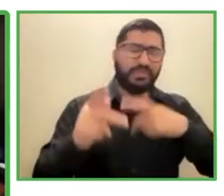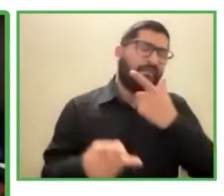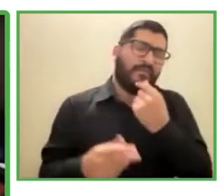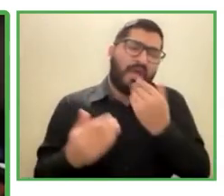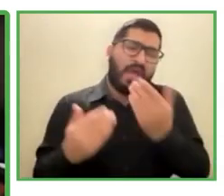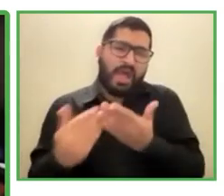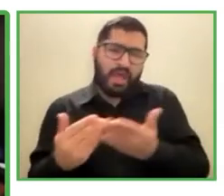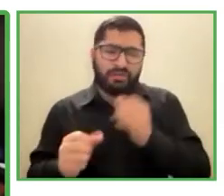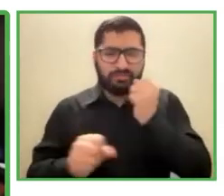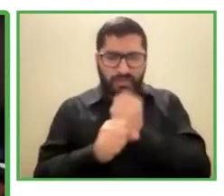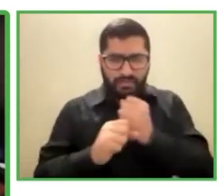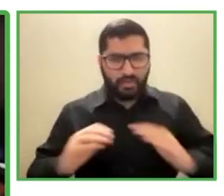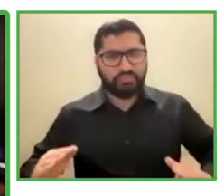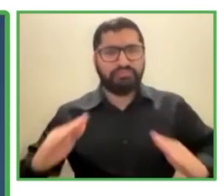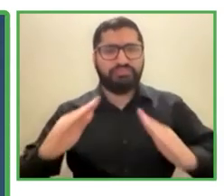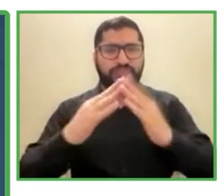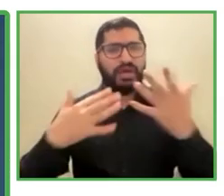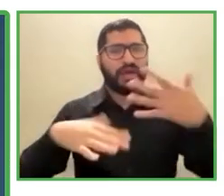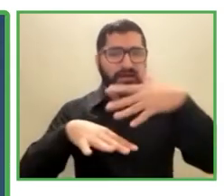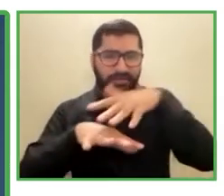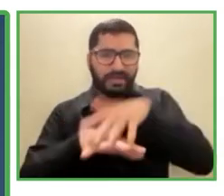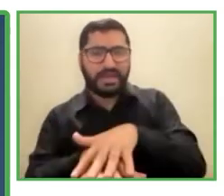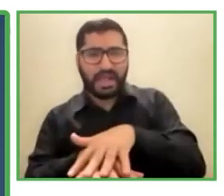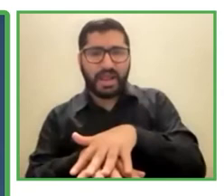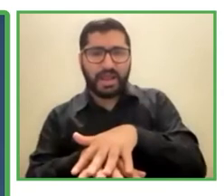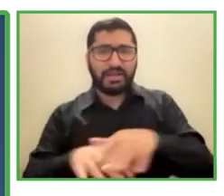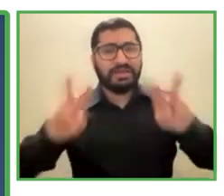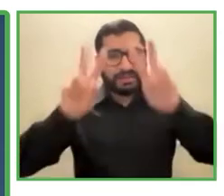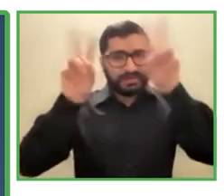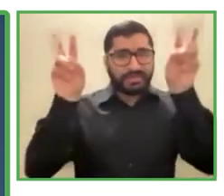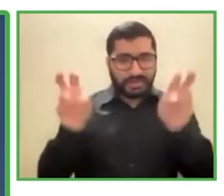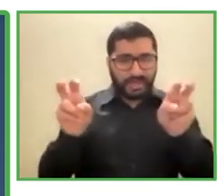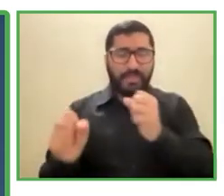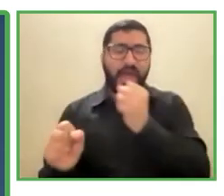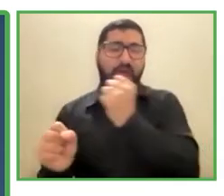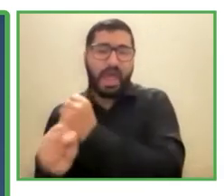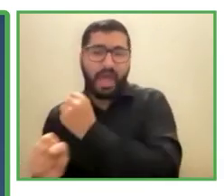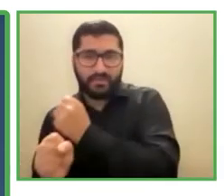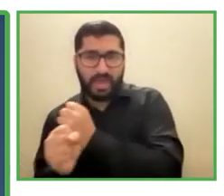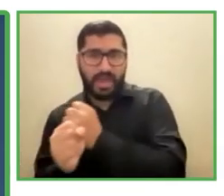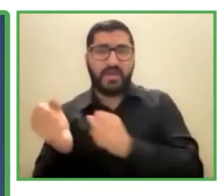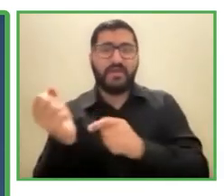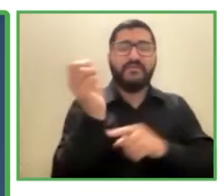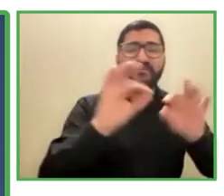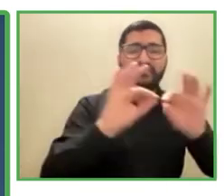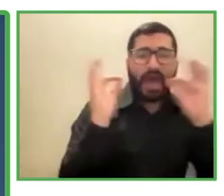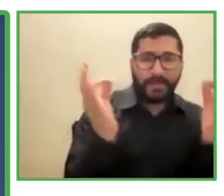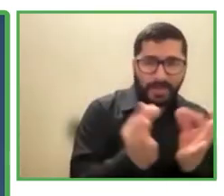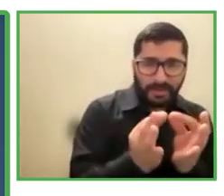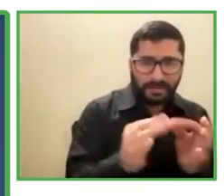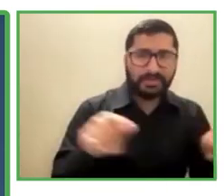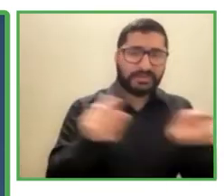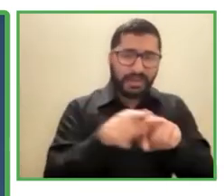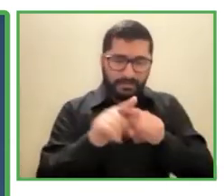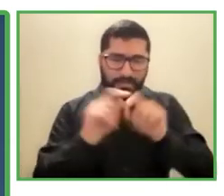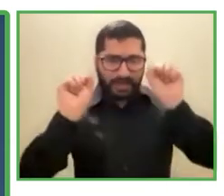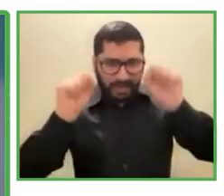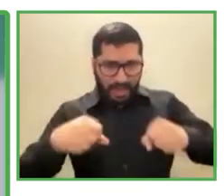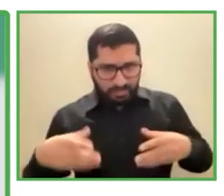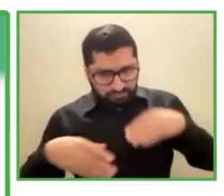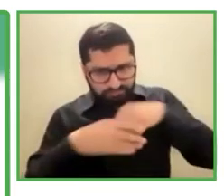vida procesal y personal, que la preferimos ante el equilibrio, y eso significa que podemos ajustar el trabajo y la vida personal para que se